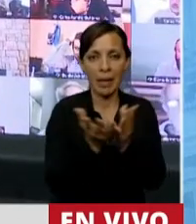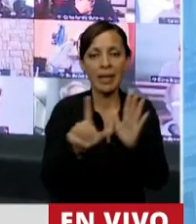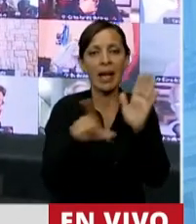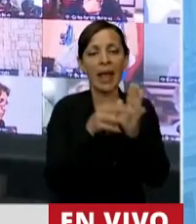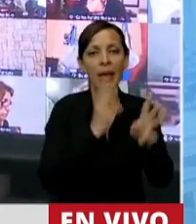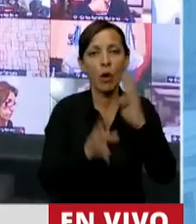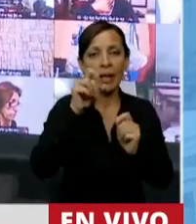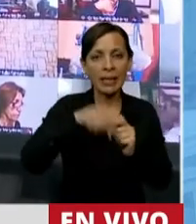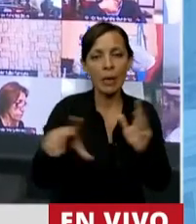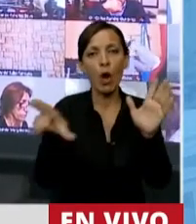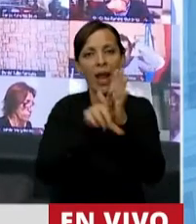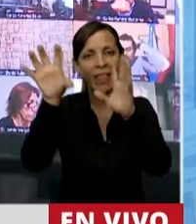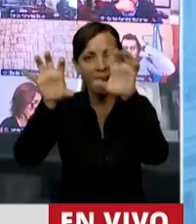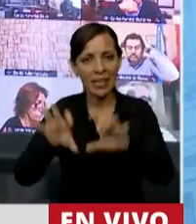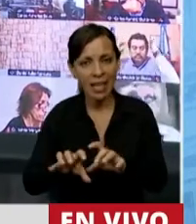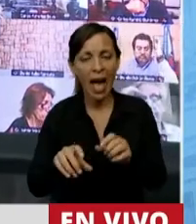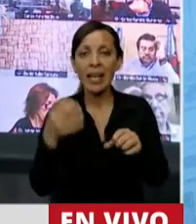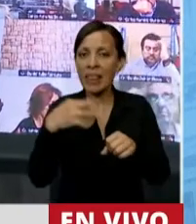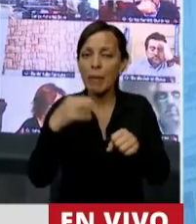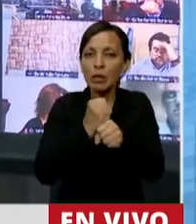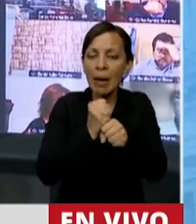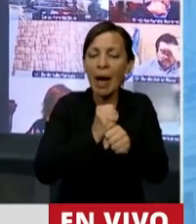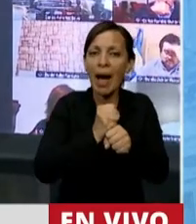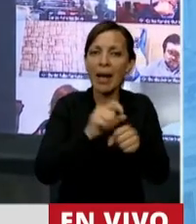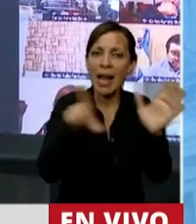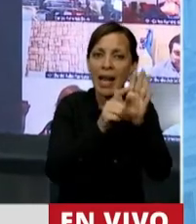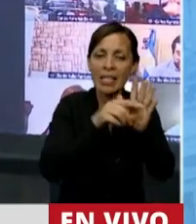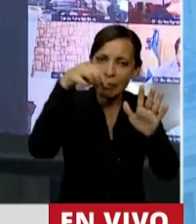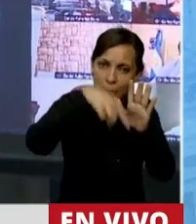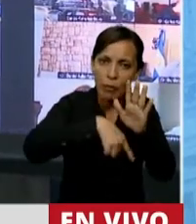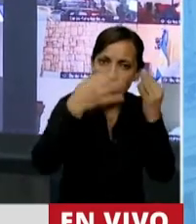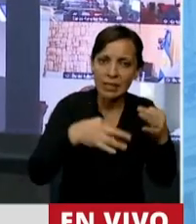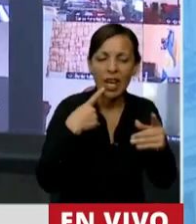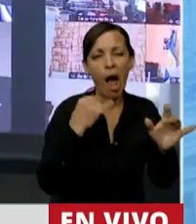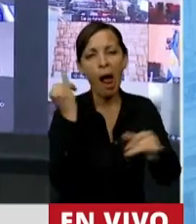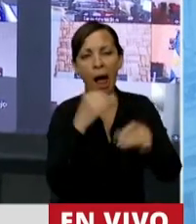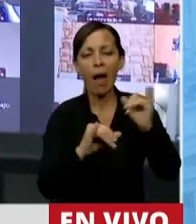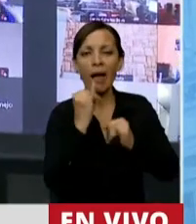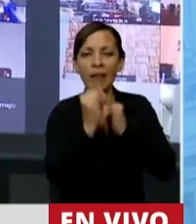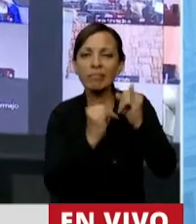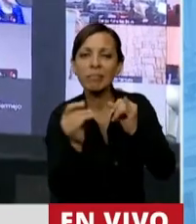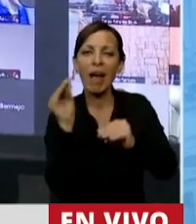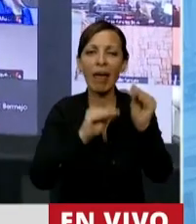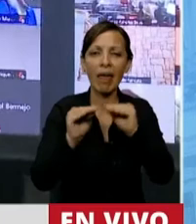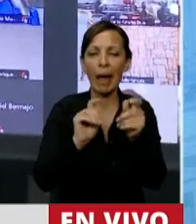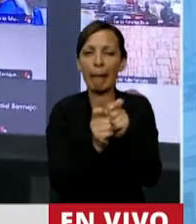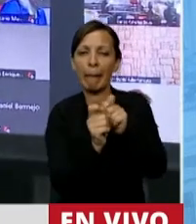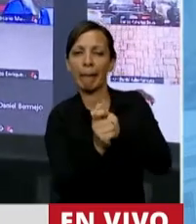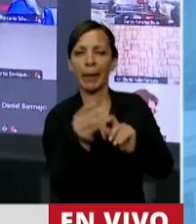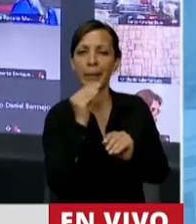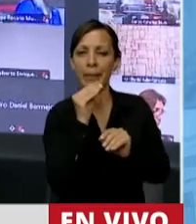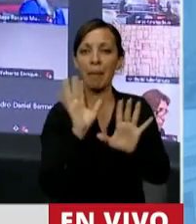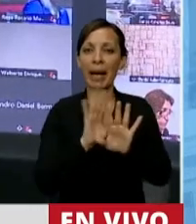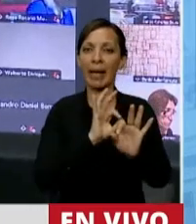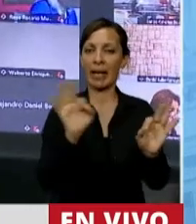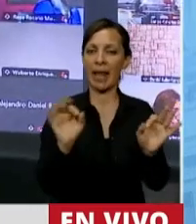Nativo, como la Ley de Glaciares, trabajar en leyes de fondo y no vender humo para la tribuna con cosas que cambiamos un poquito para que en definitiva nada